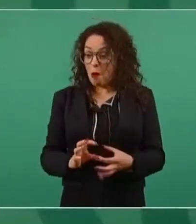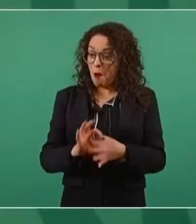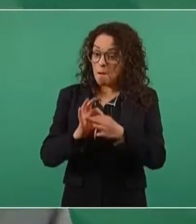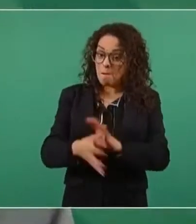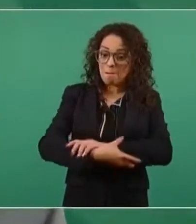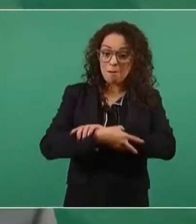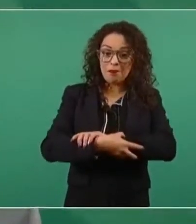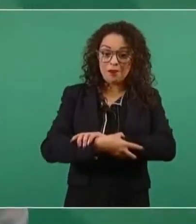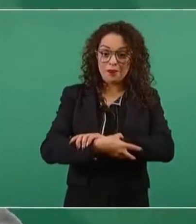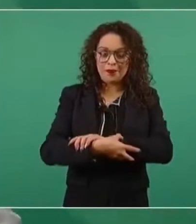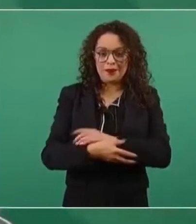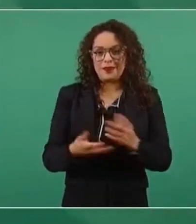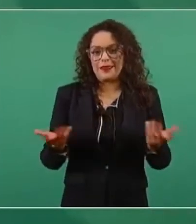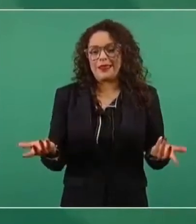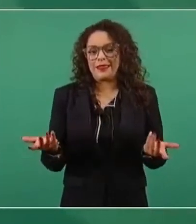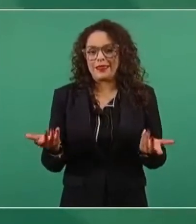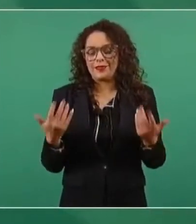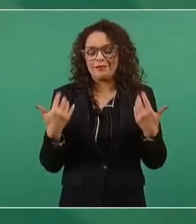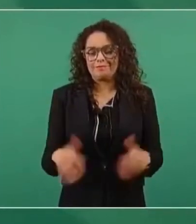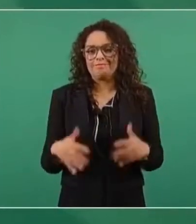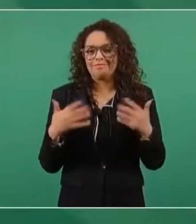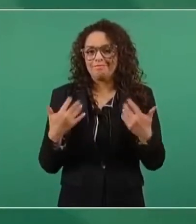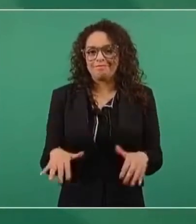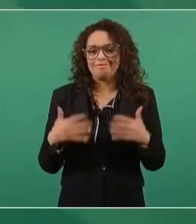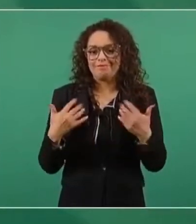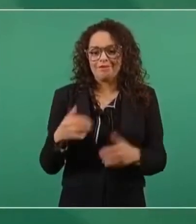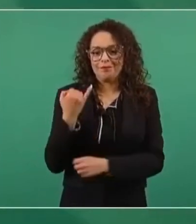jajaja que bárbaro